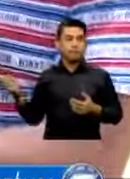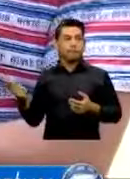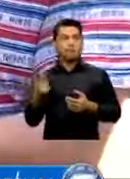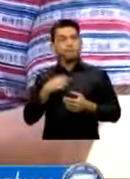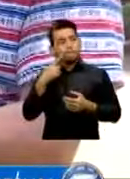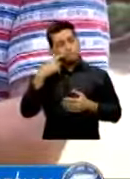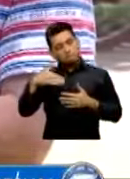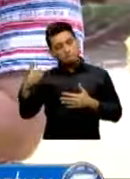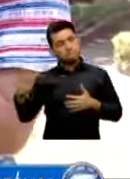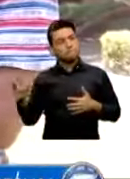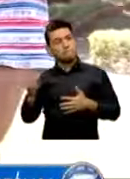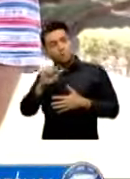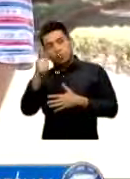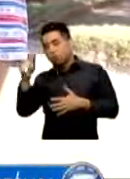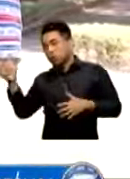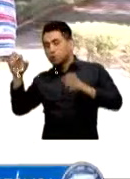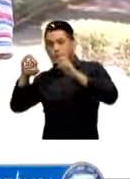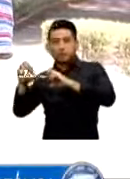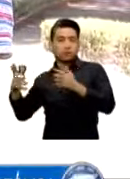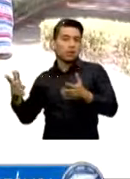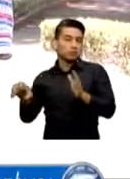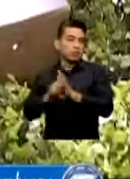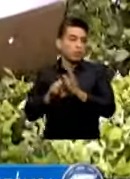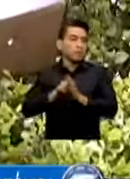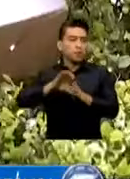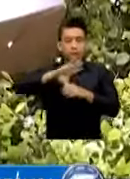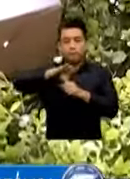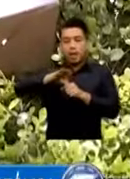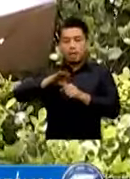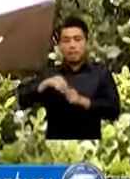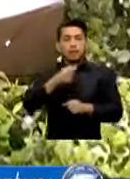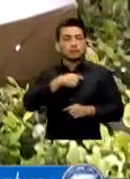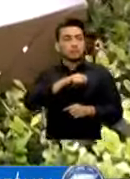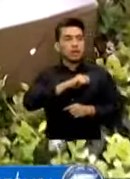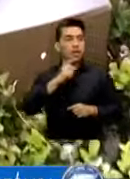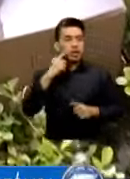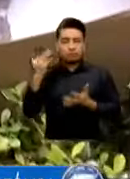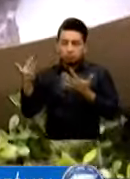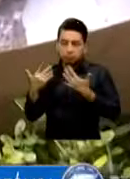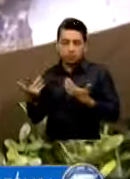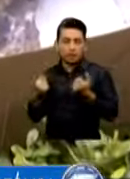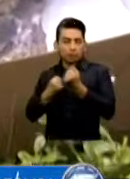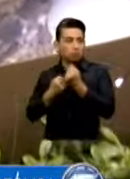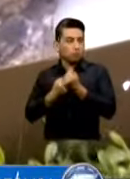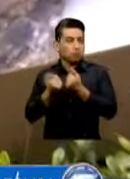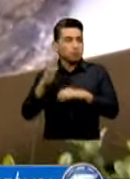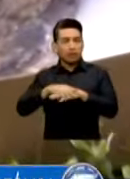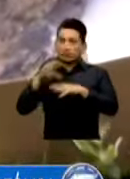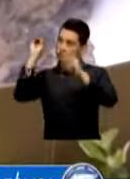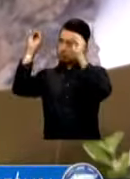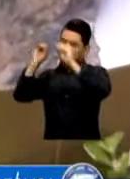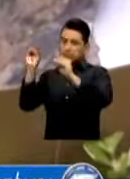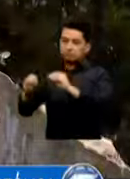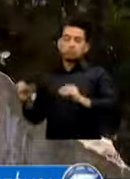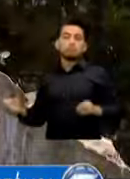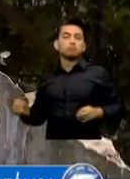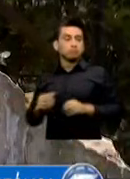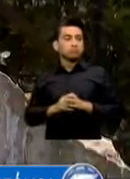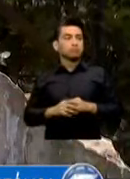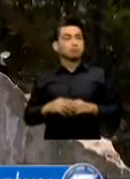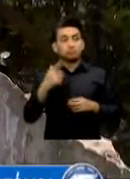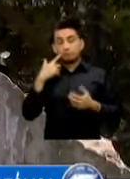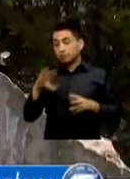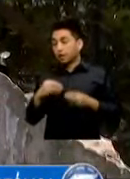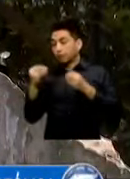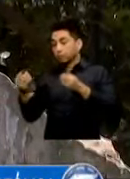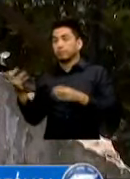Algunas Entidades Como La Embajada De España Podría Proporcionar Los Medios Para Que Esto Sea Restaurado Tras La Entrega De Las Piezas Que Corresponden